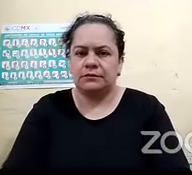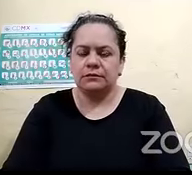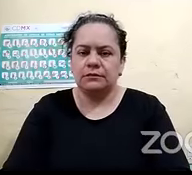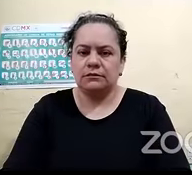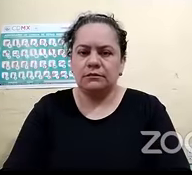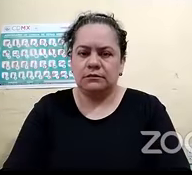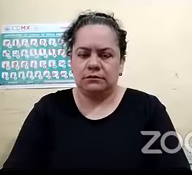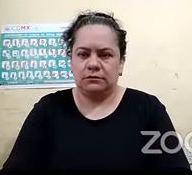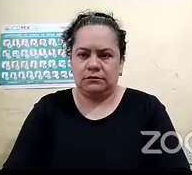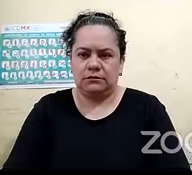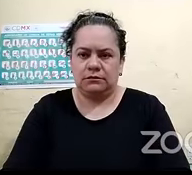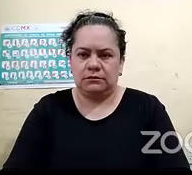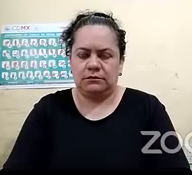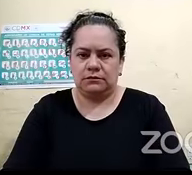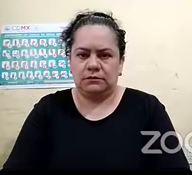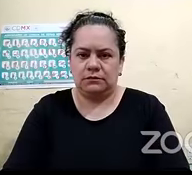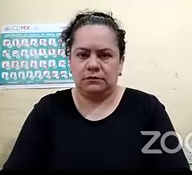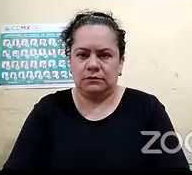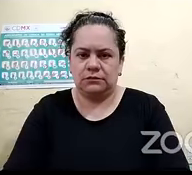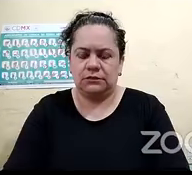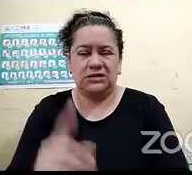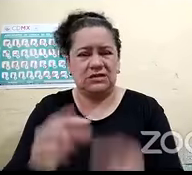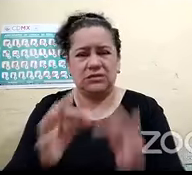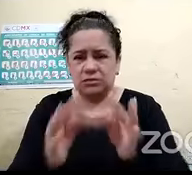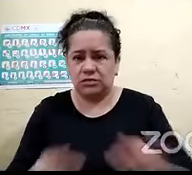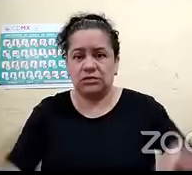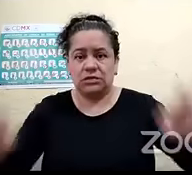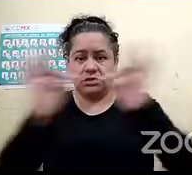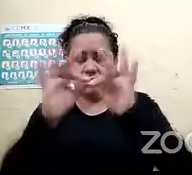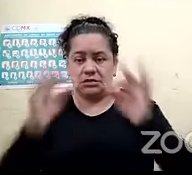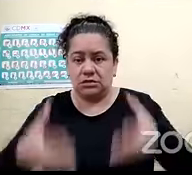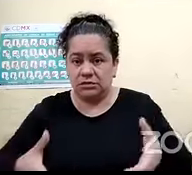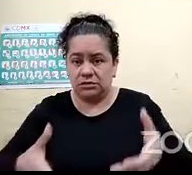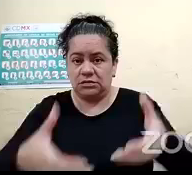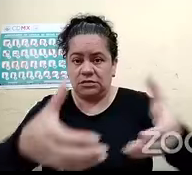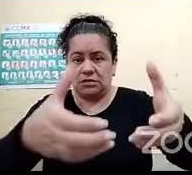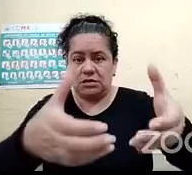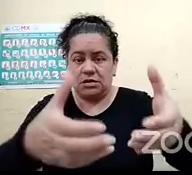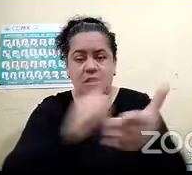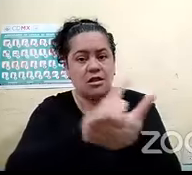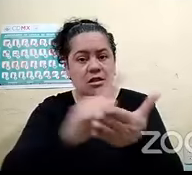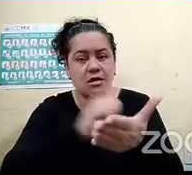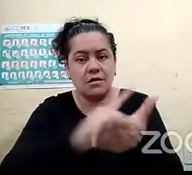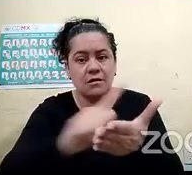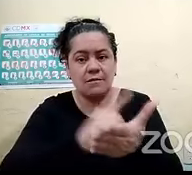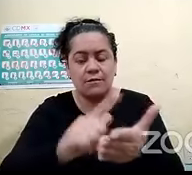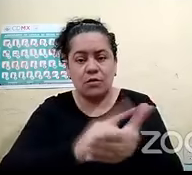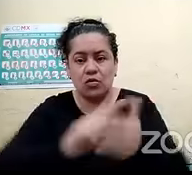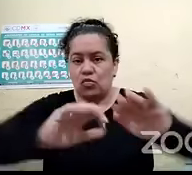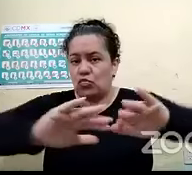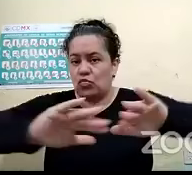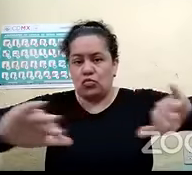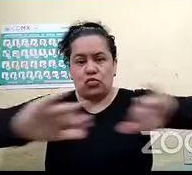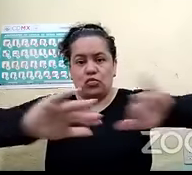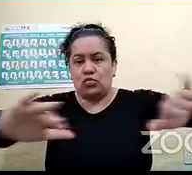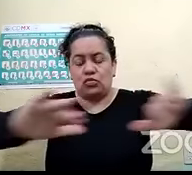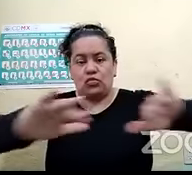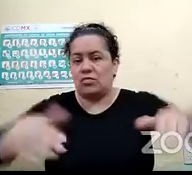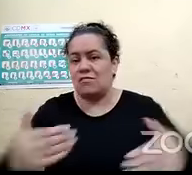también una parte fundamental para que podamos tener esa accesibilidad